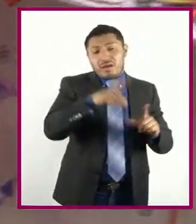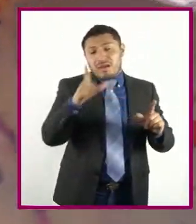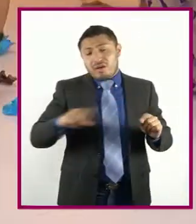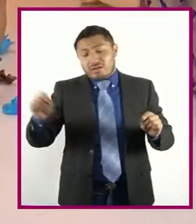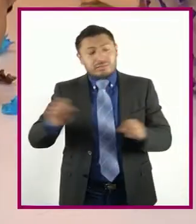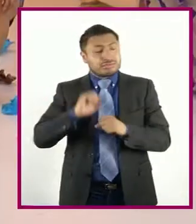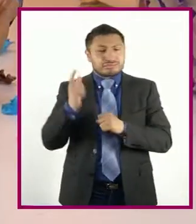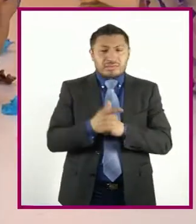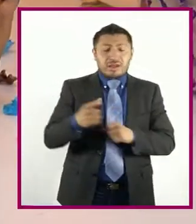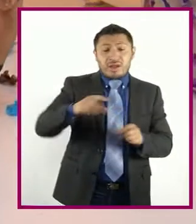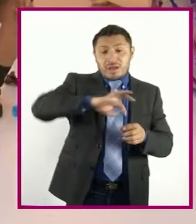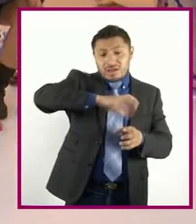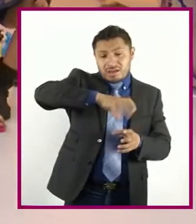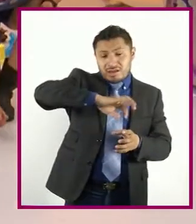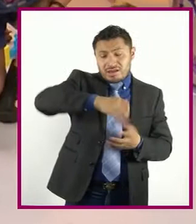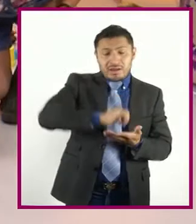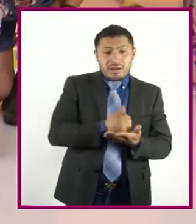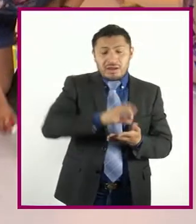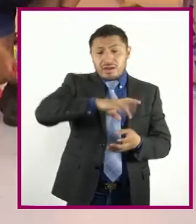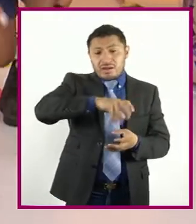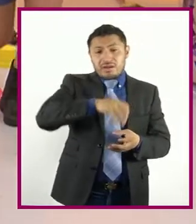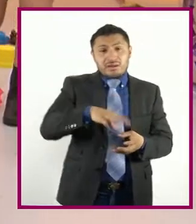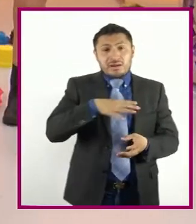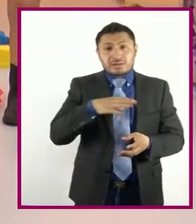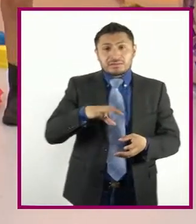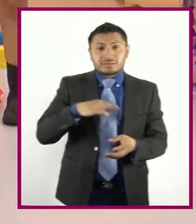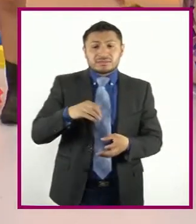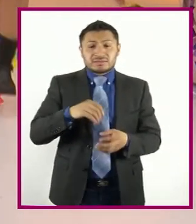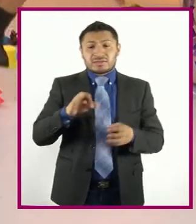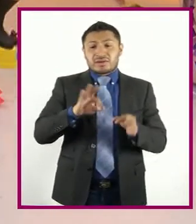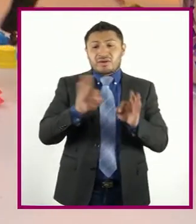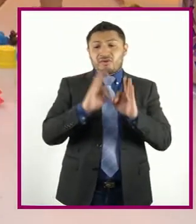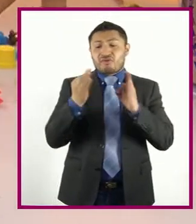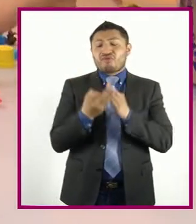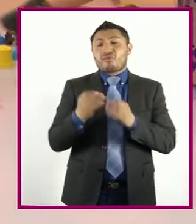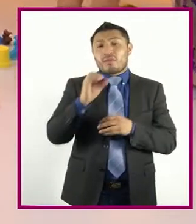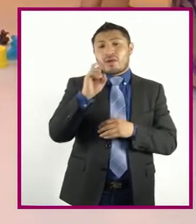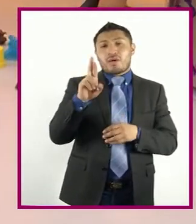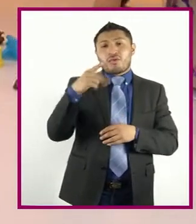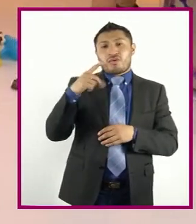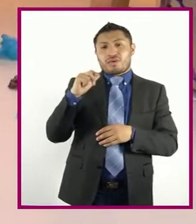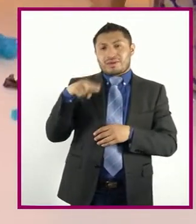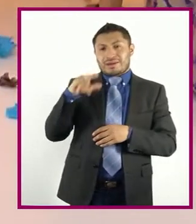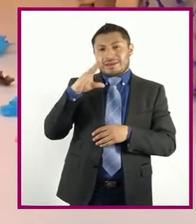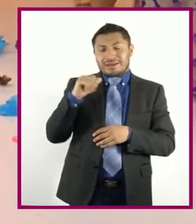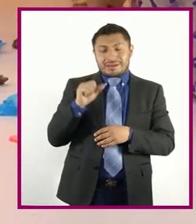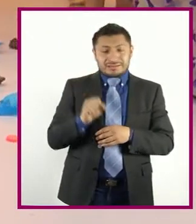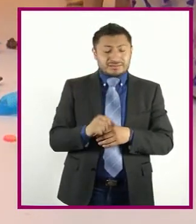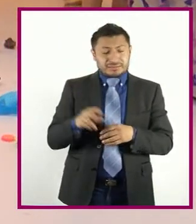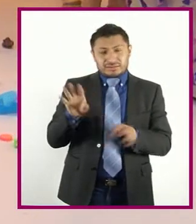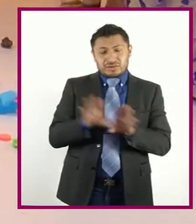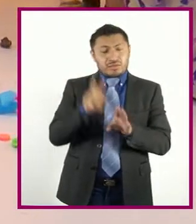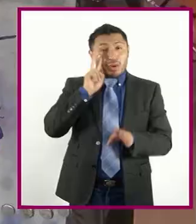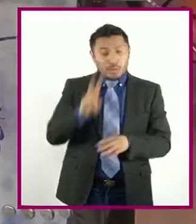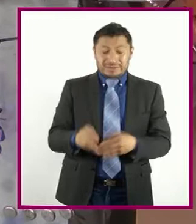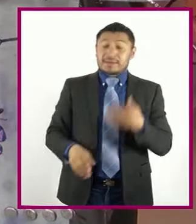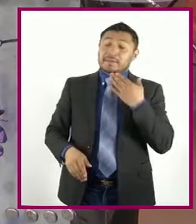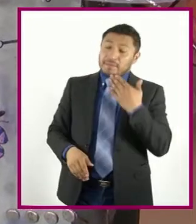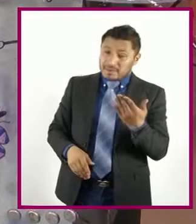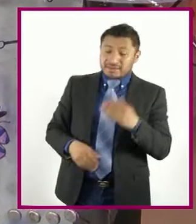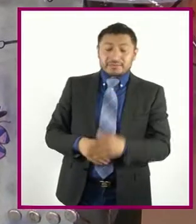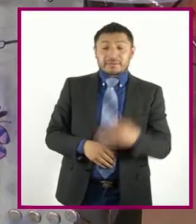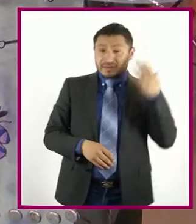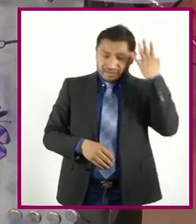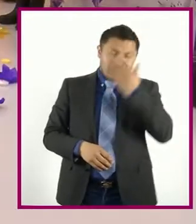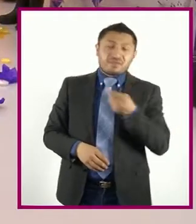tapas Vamos a hacer Contornos Y figuras orgánicas ¿Qué les parece? Ah Muy bien Sí Lo